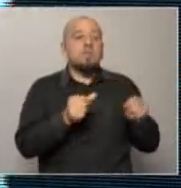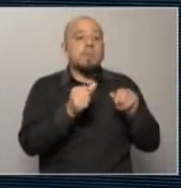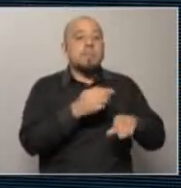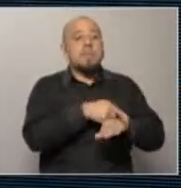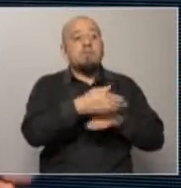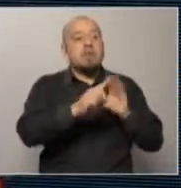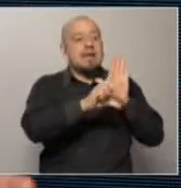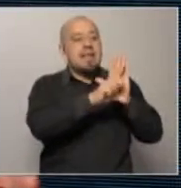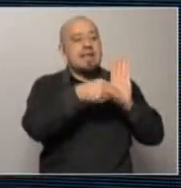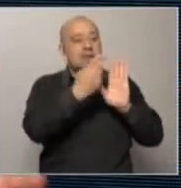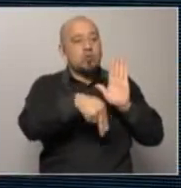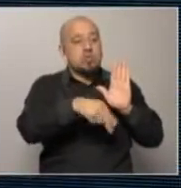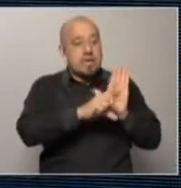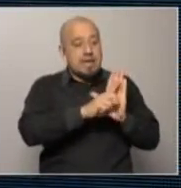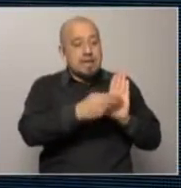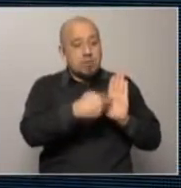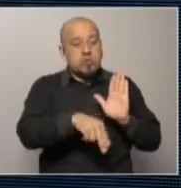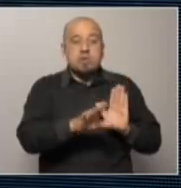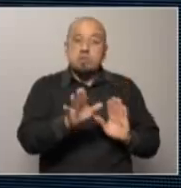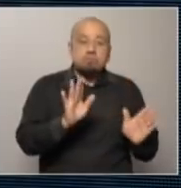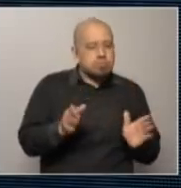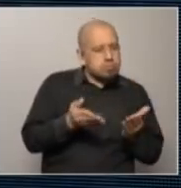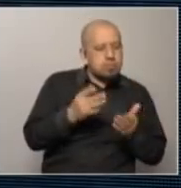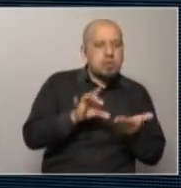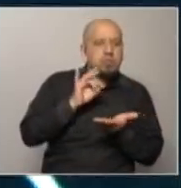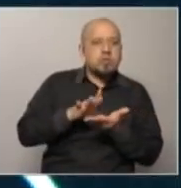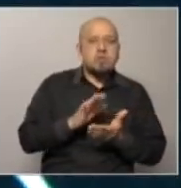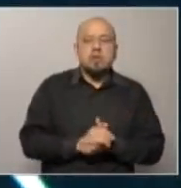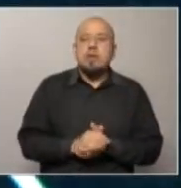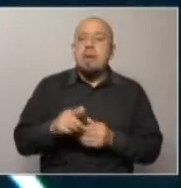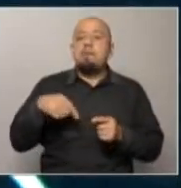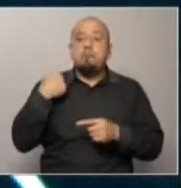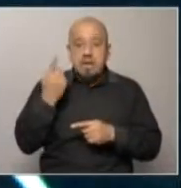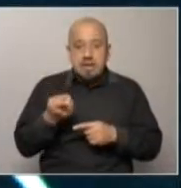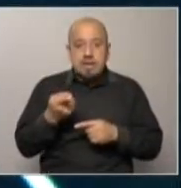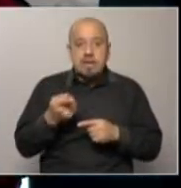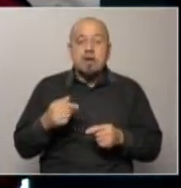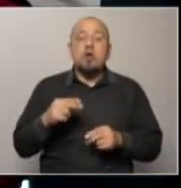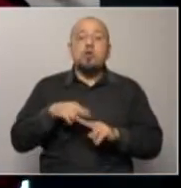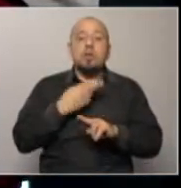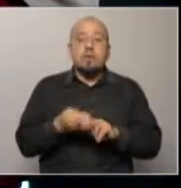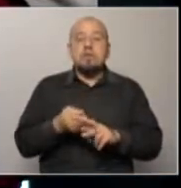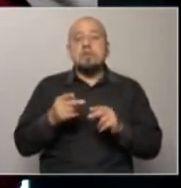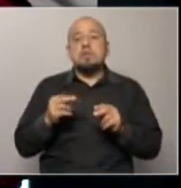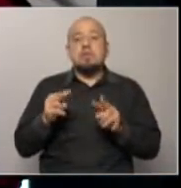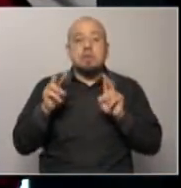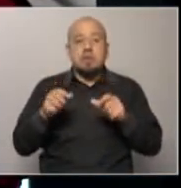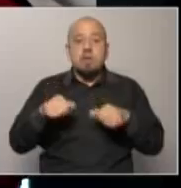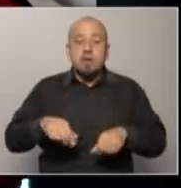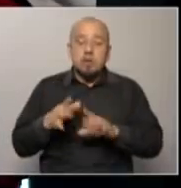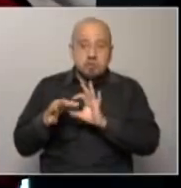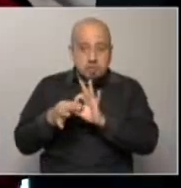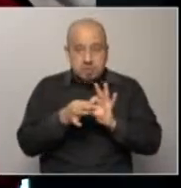de la ley de caducidad juzgarlo y expulsarlo muy bien mañana entonces estaremos nuevamente con los temas